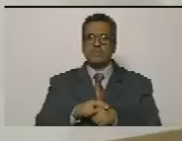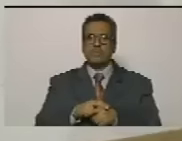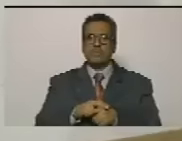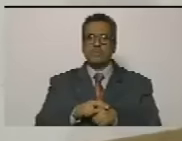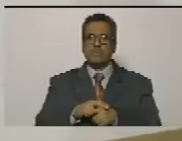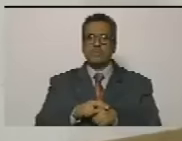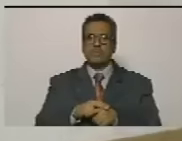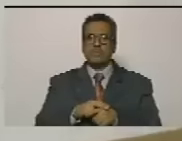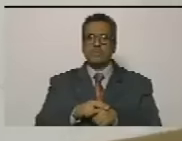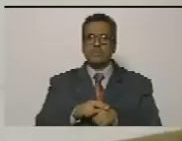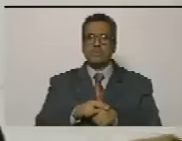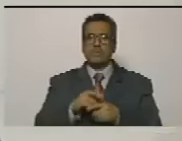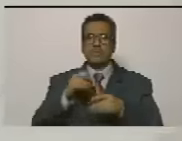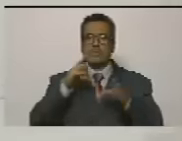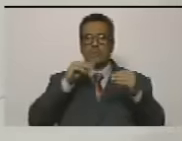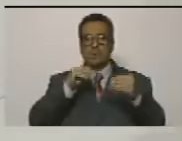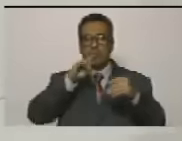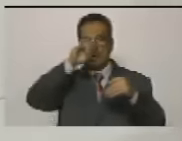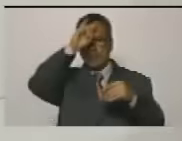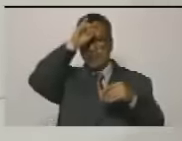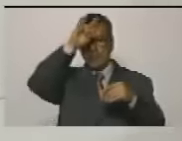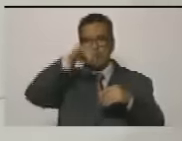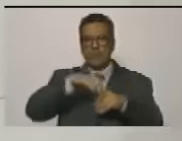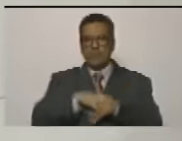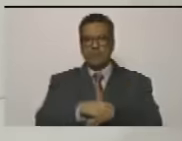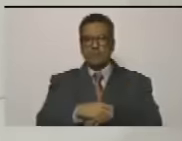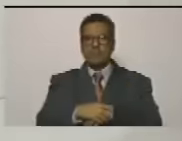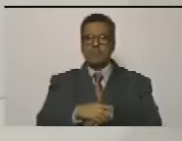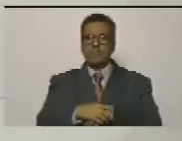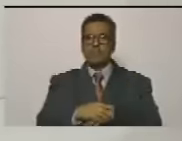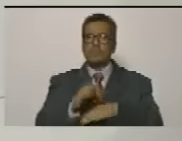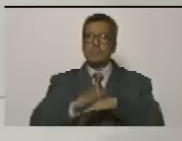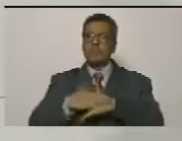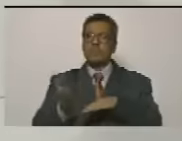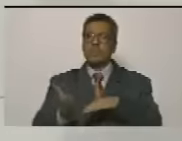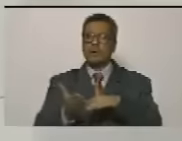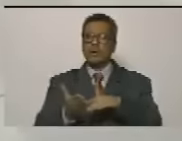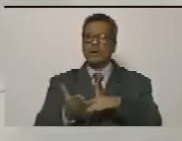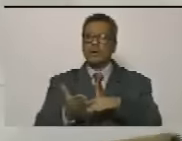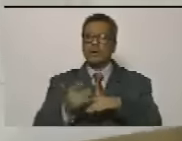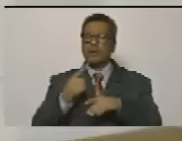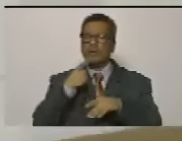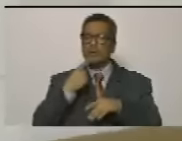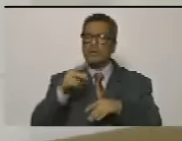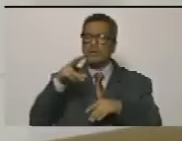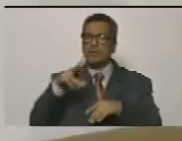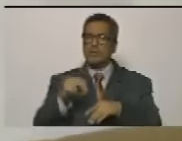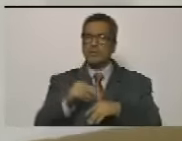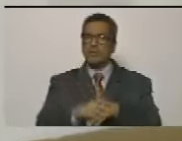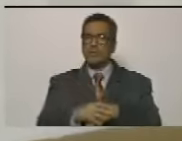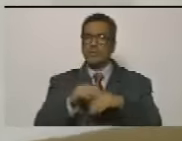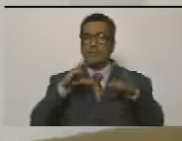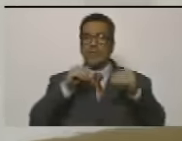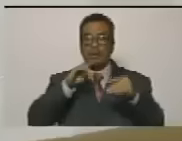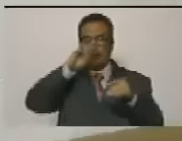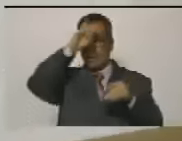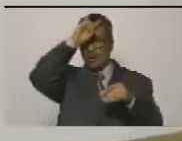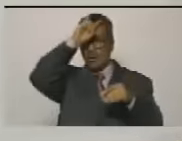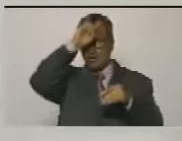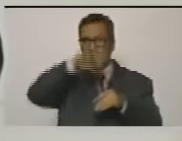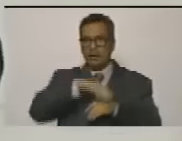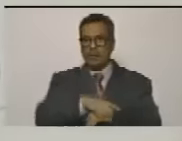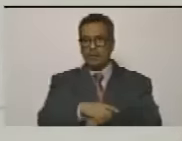si hay que hablar hasta con el diablo porque el que se niega hablar con el diablo